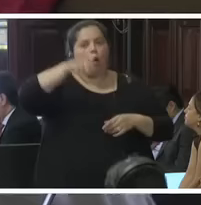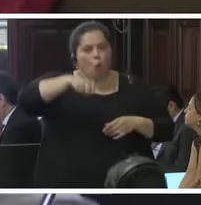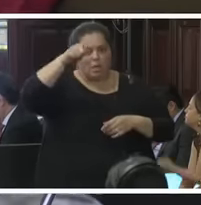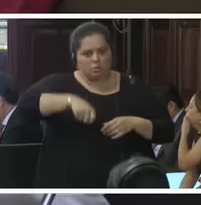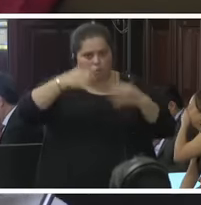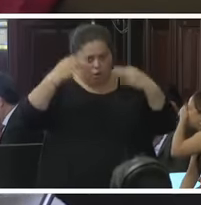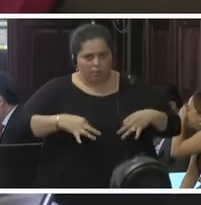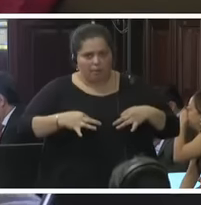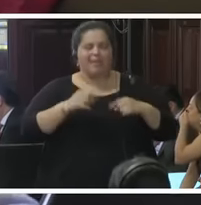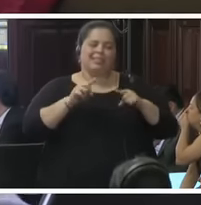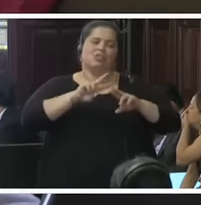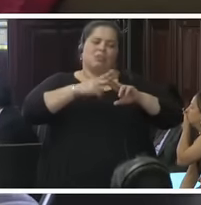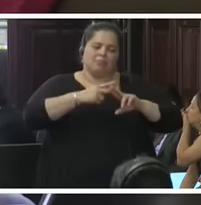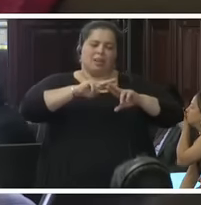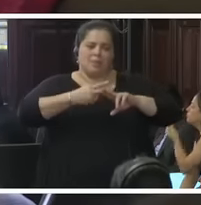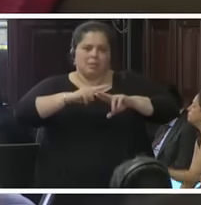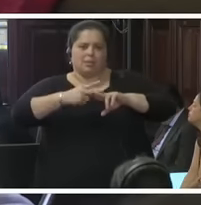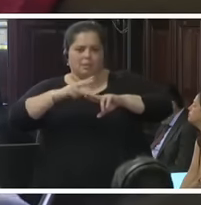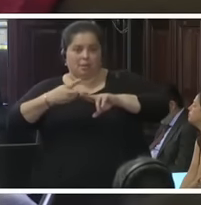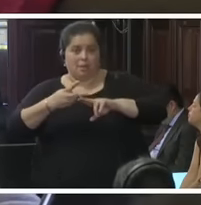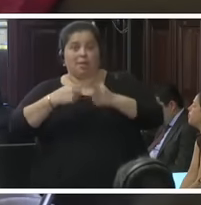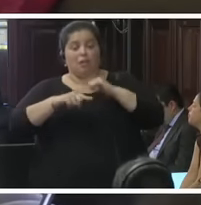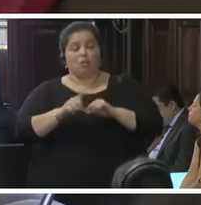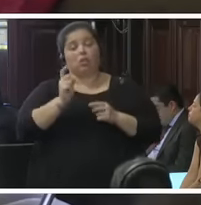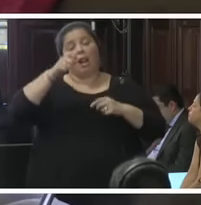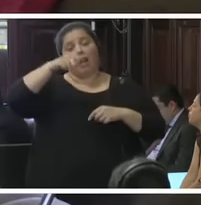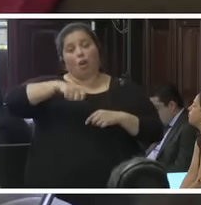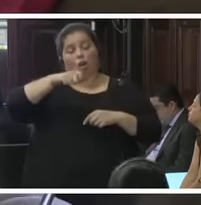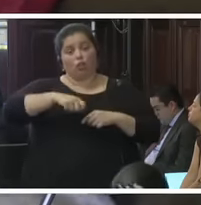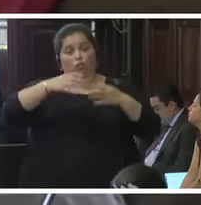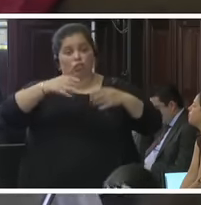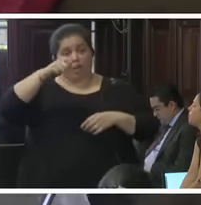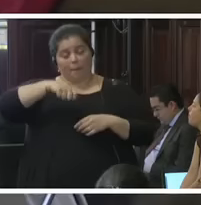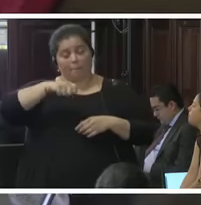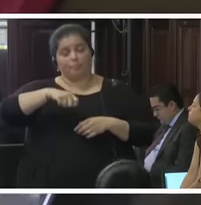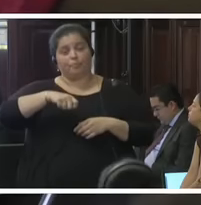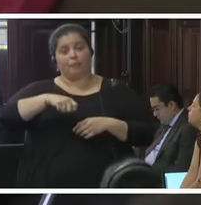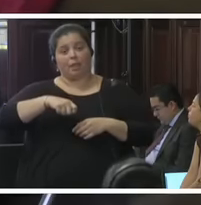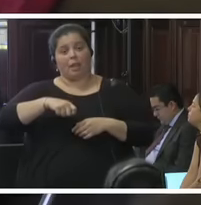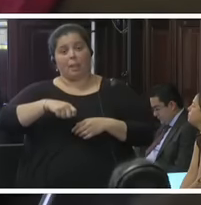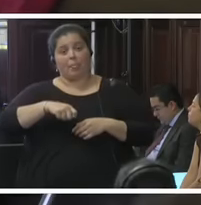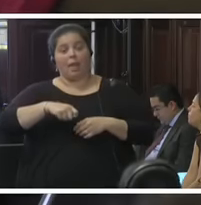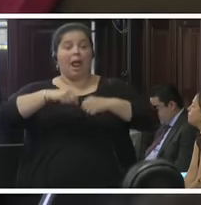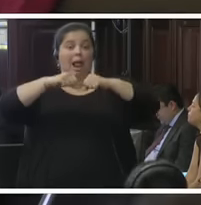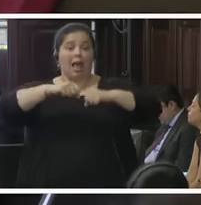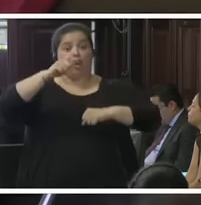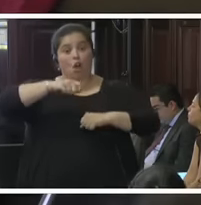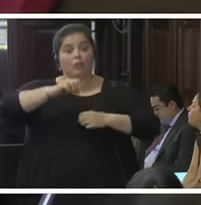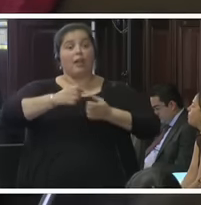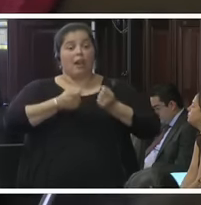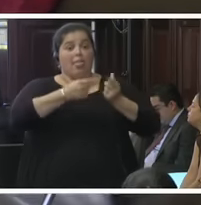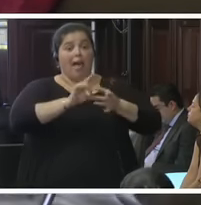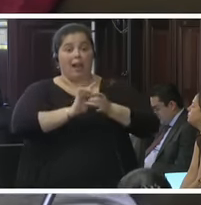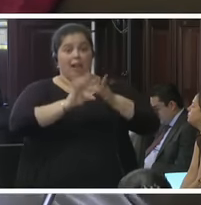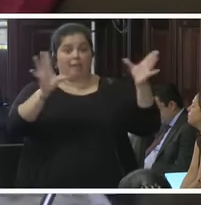eso se repite varias veces, la corte libera a la persona y